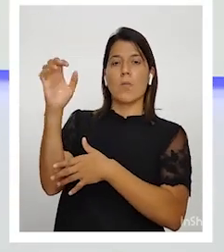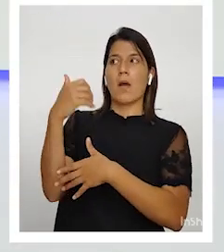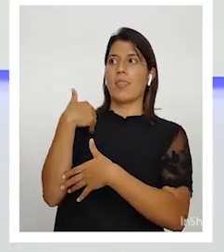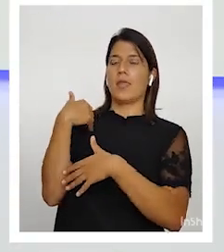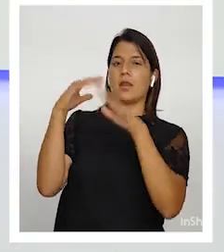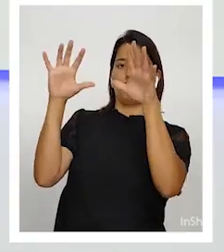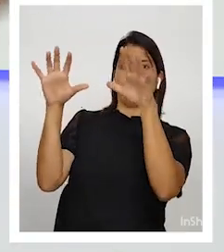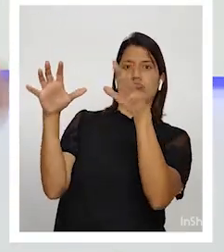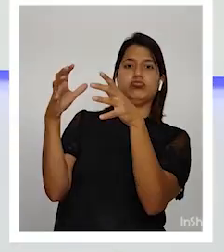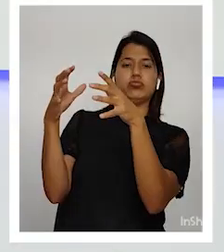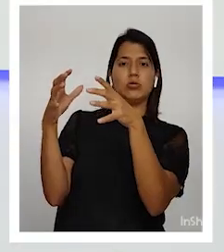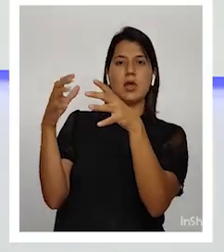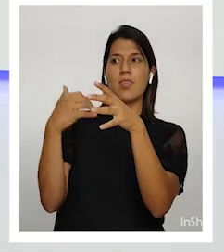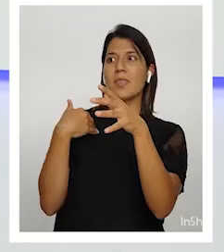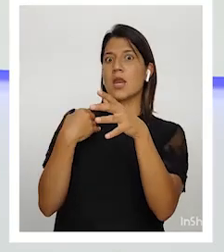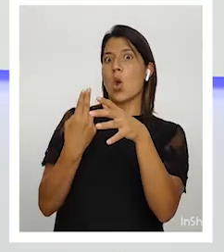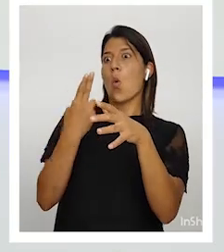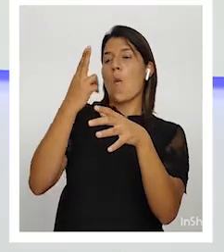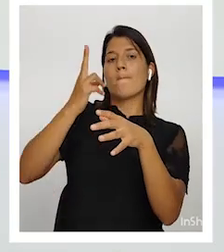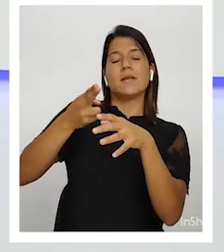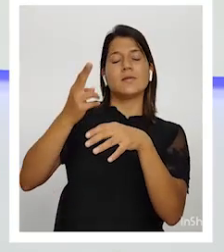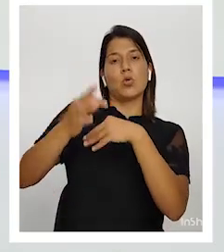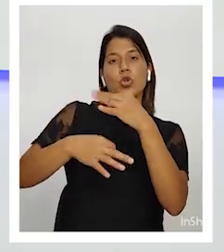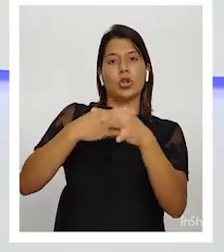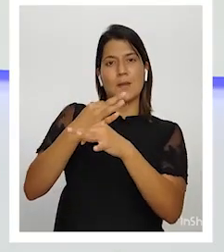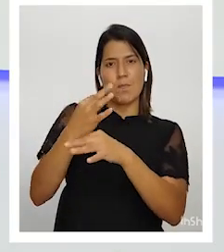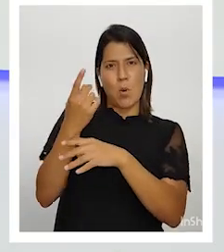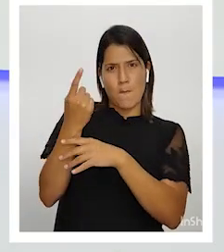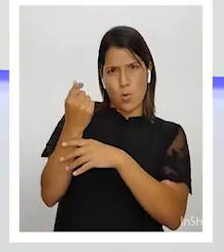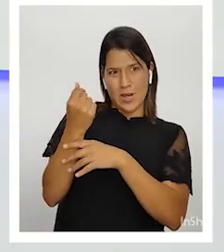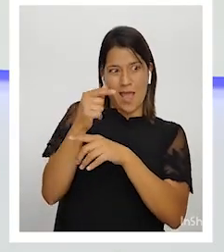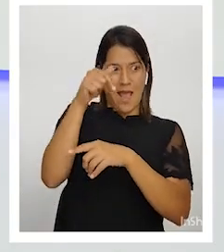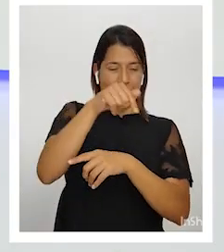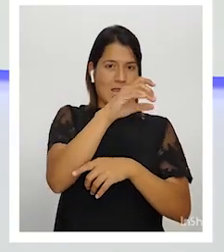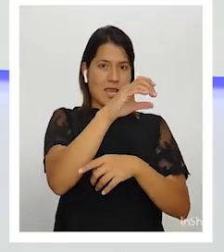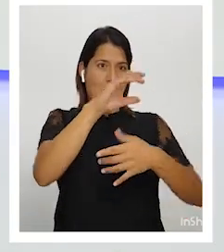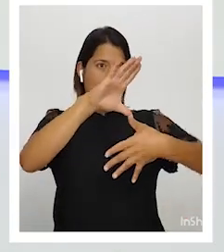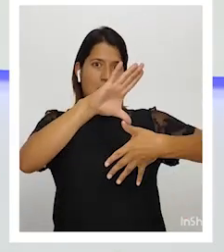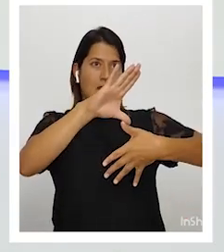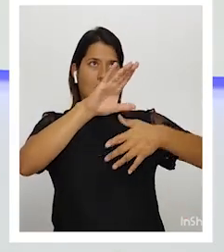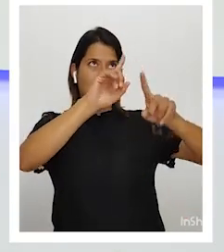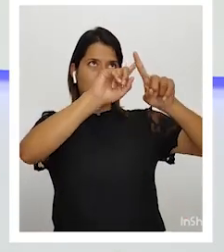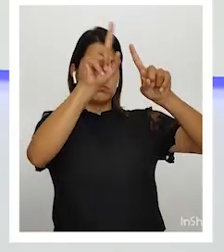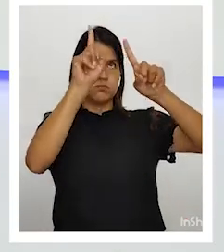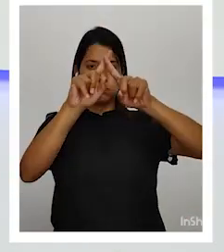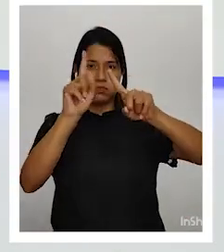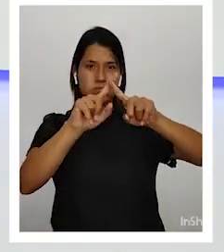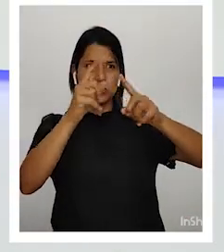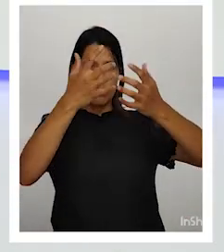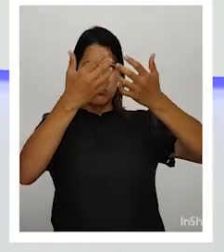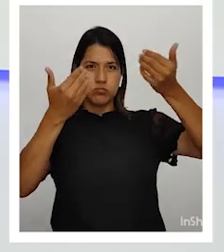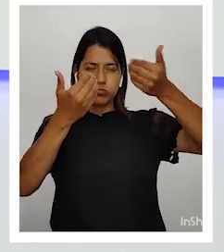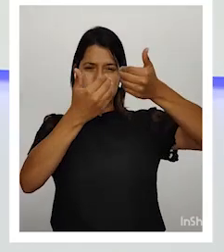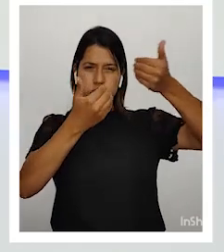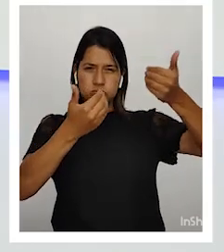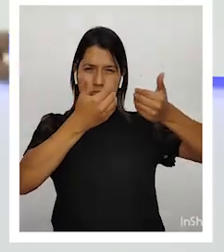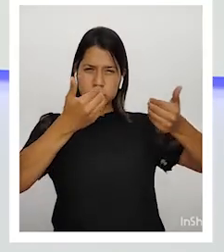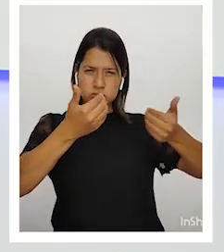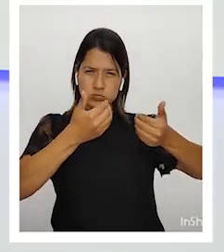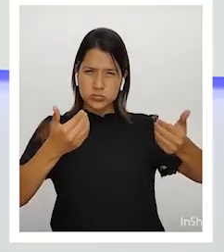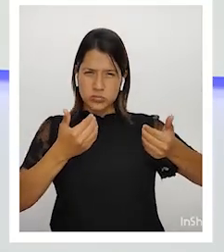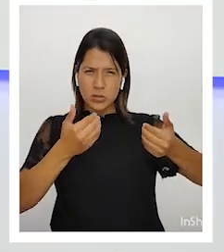que incluso manejan una sola moneda. ¿Es eso parte del problema, el hecho de que todas las repúblicas sean... Tienen su